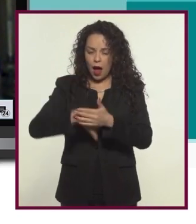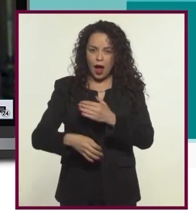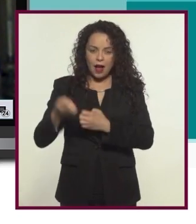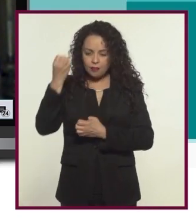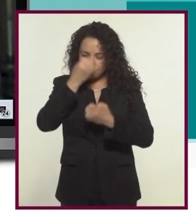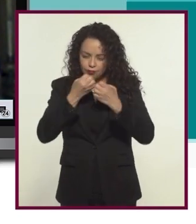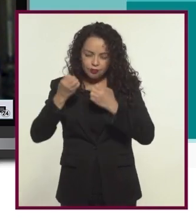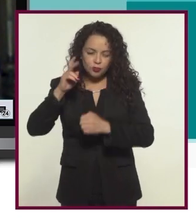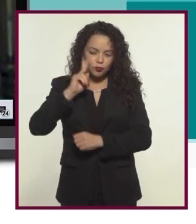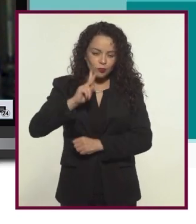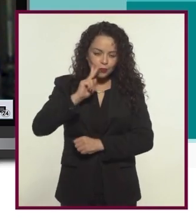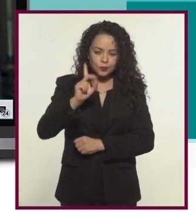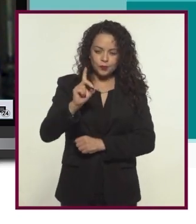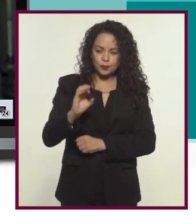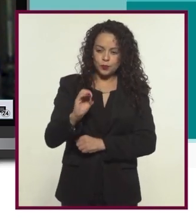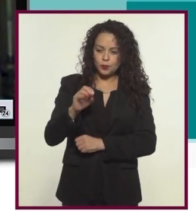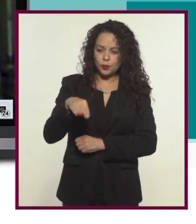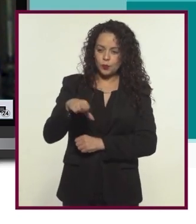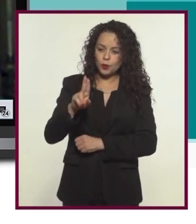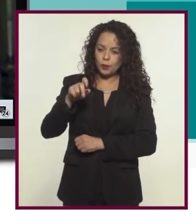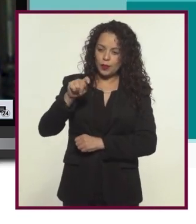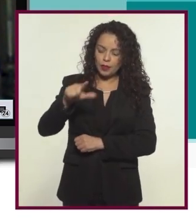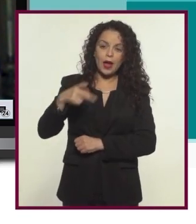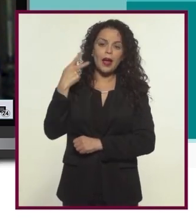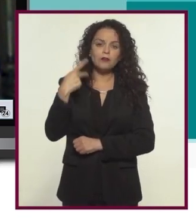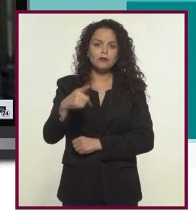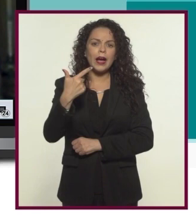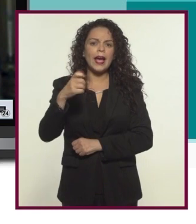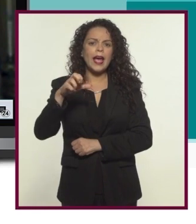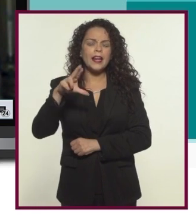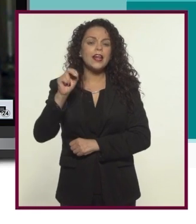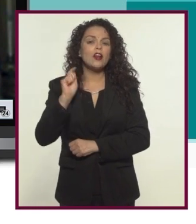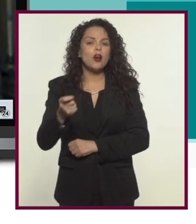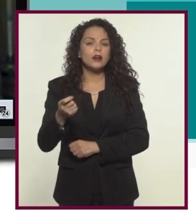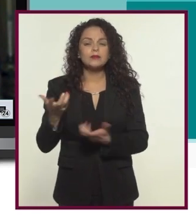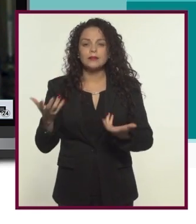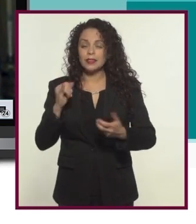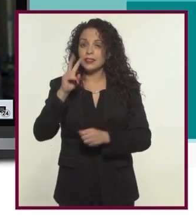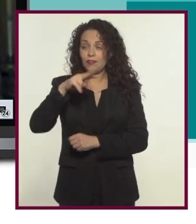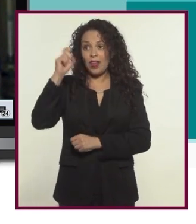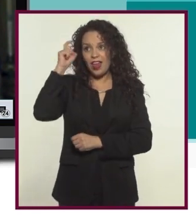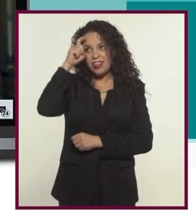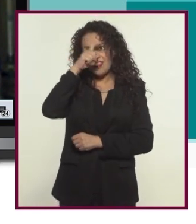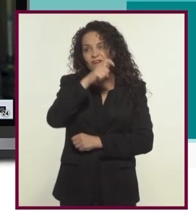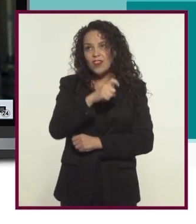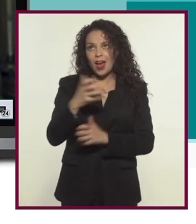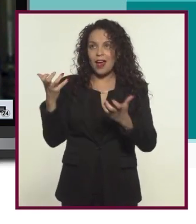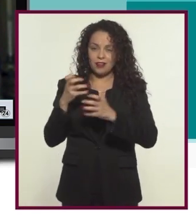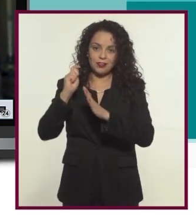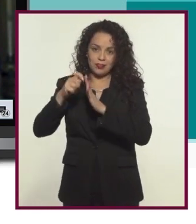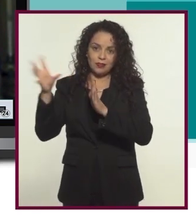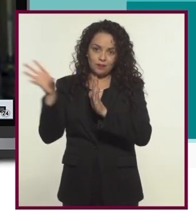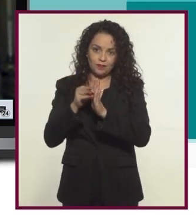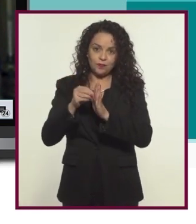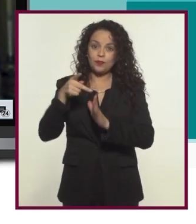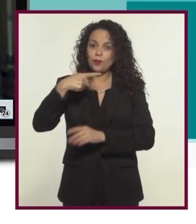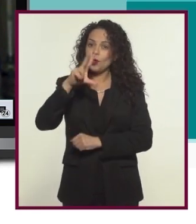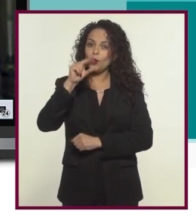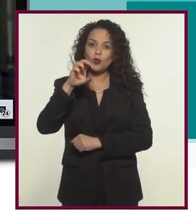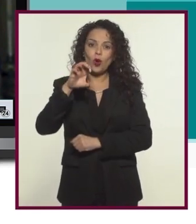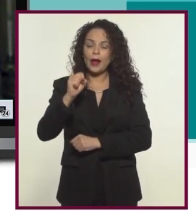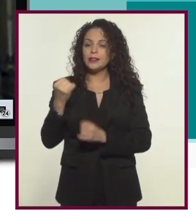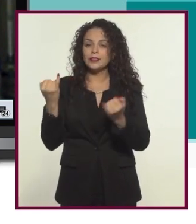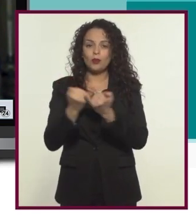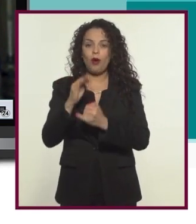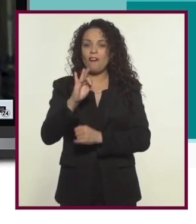experimentación en el documental. Es un género que sí cuesta hacer un documental pero no